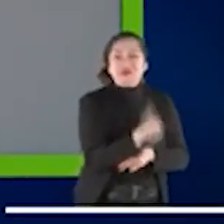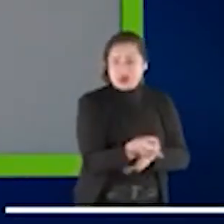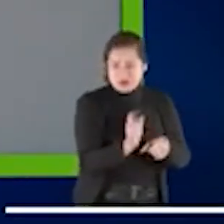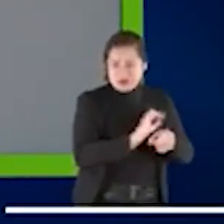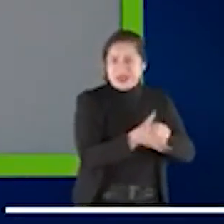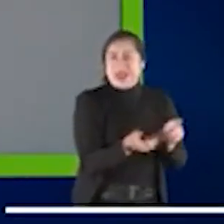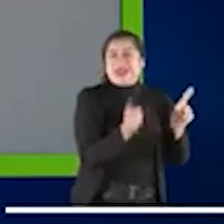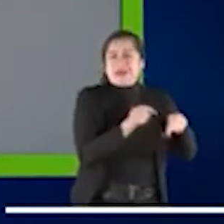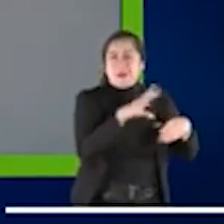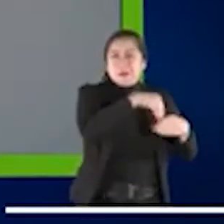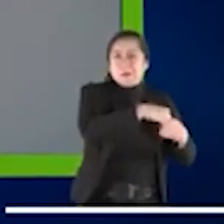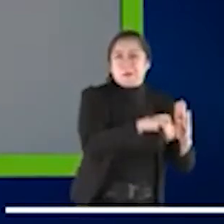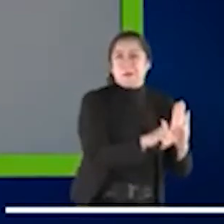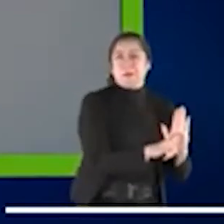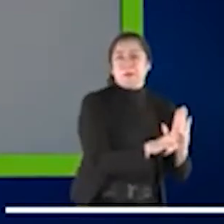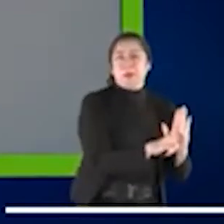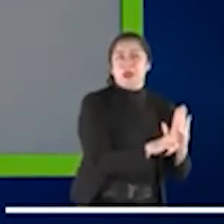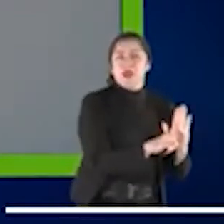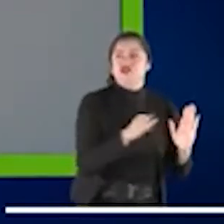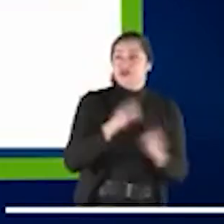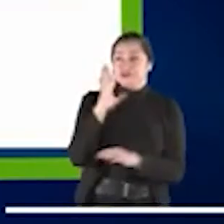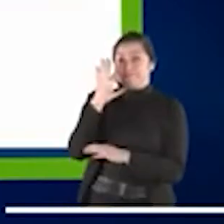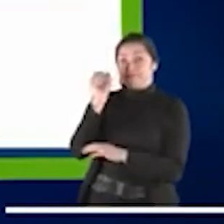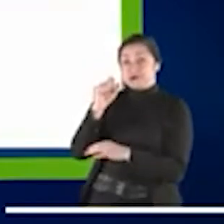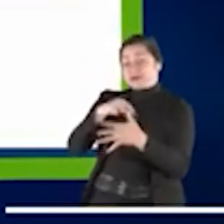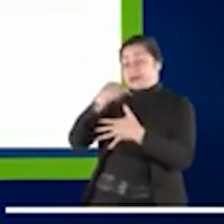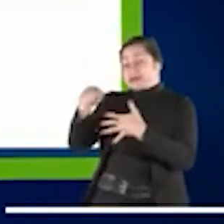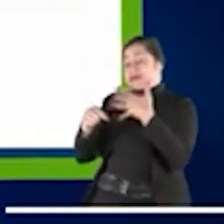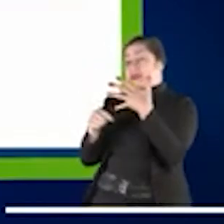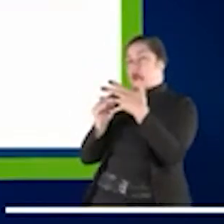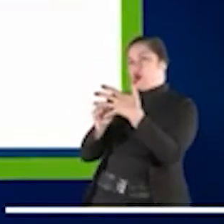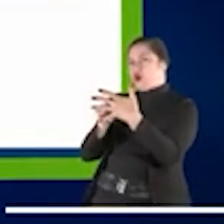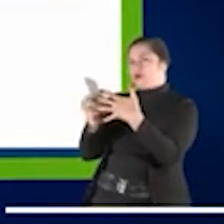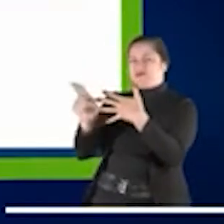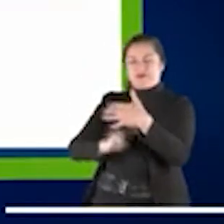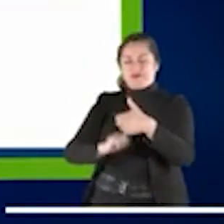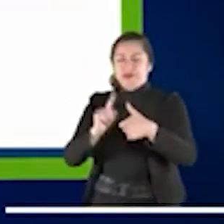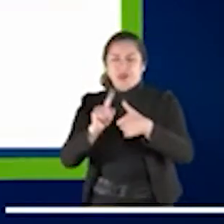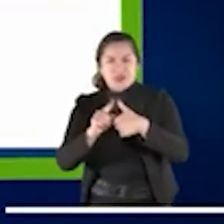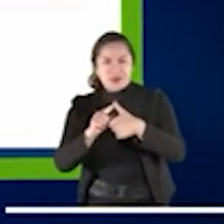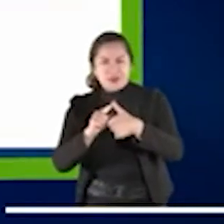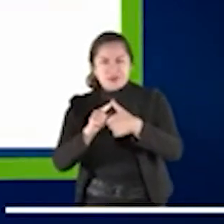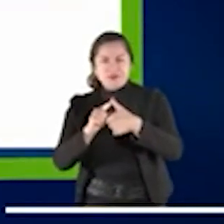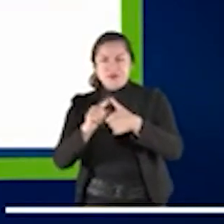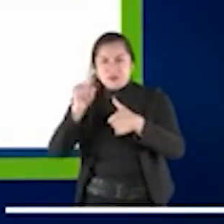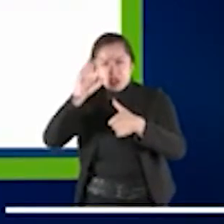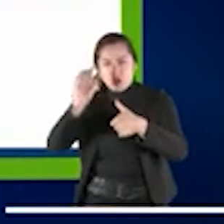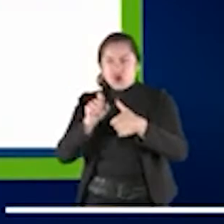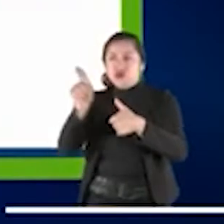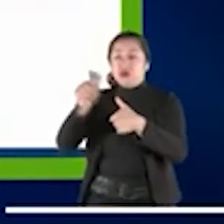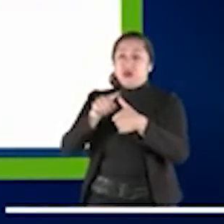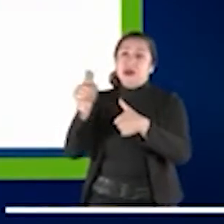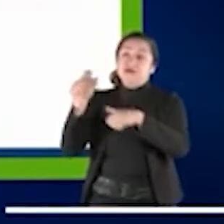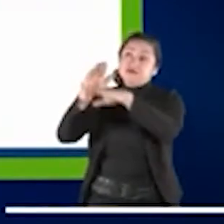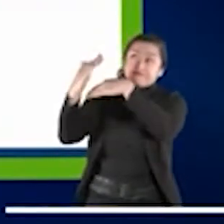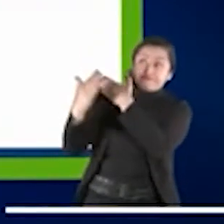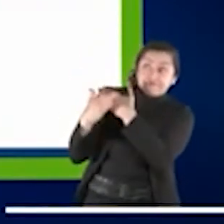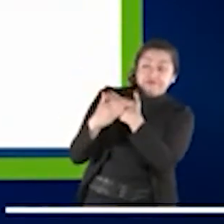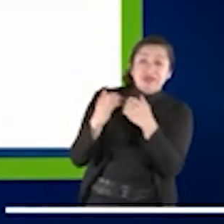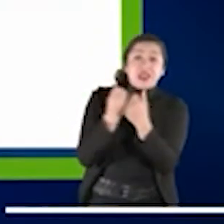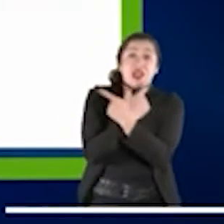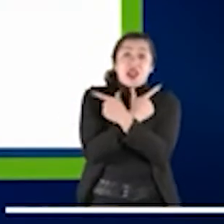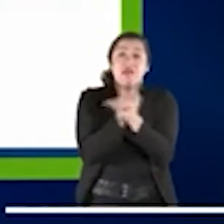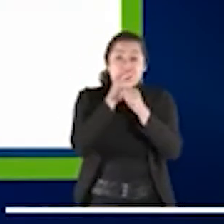Son cinco conclusiones claras. La primera es liberar a los niños en la